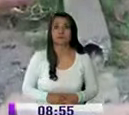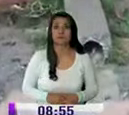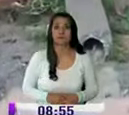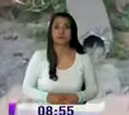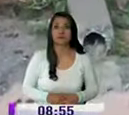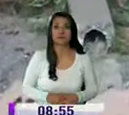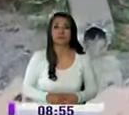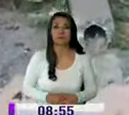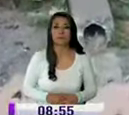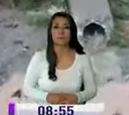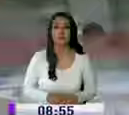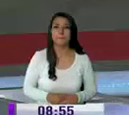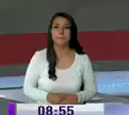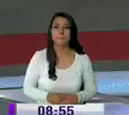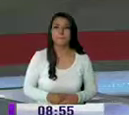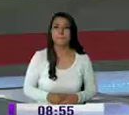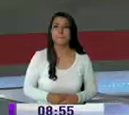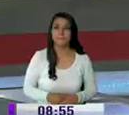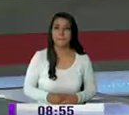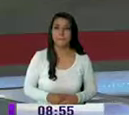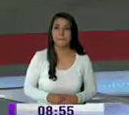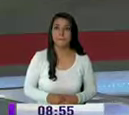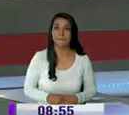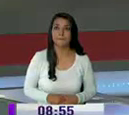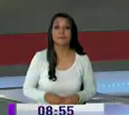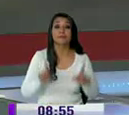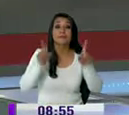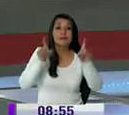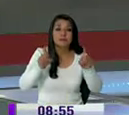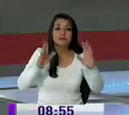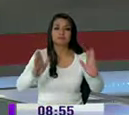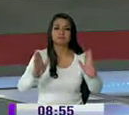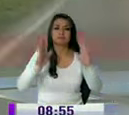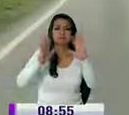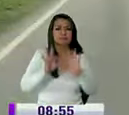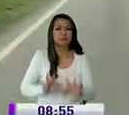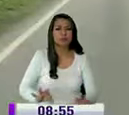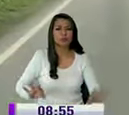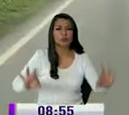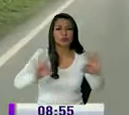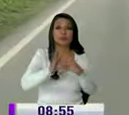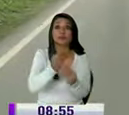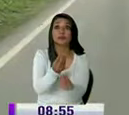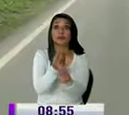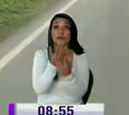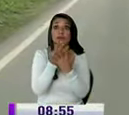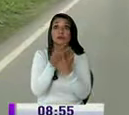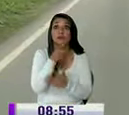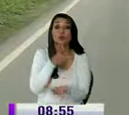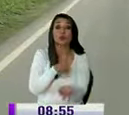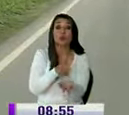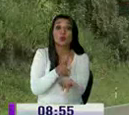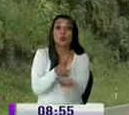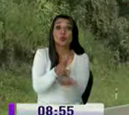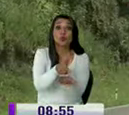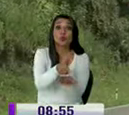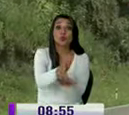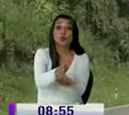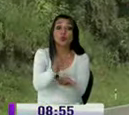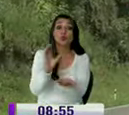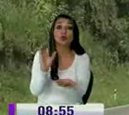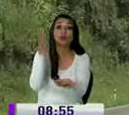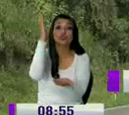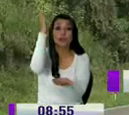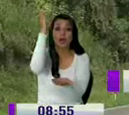constante vecinos hay que tener mucha atención con esta información porque es vital para los que están yéndose hacia las vías a la